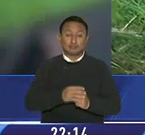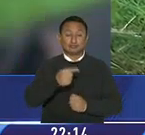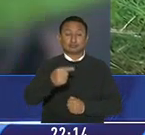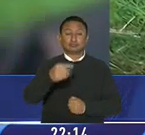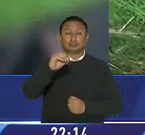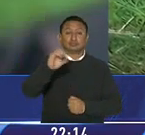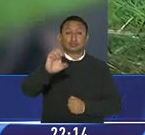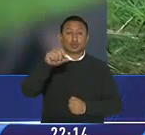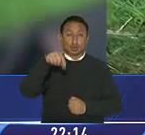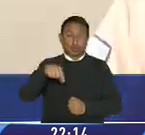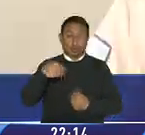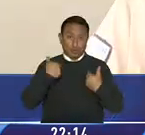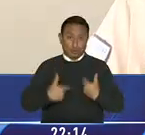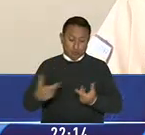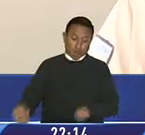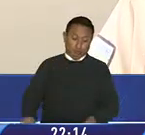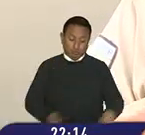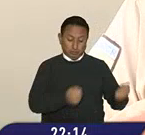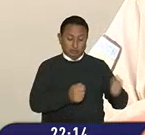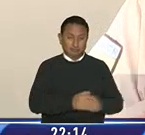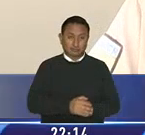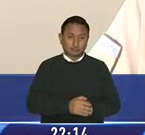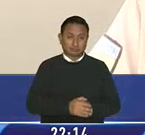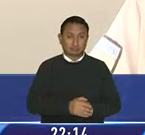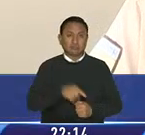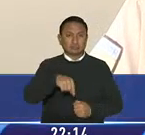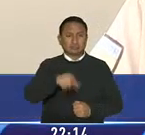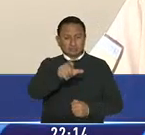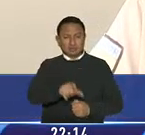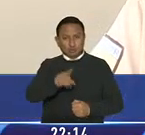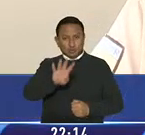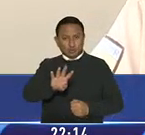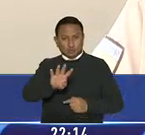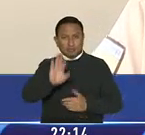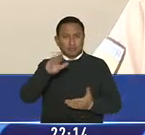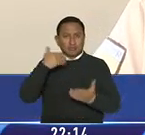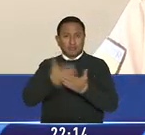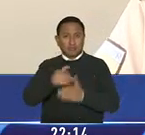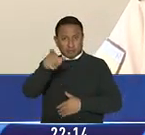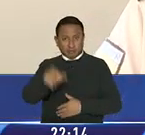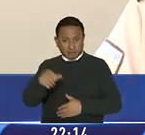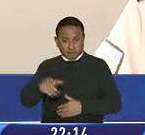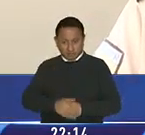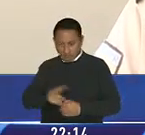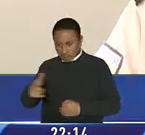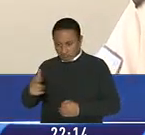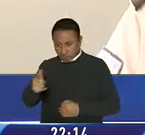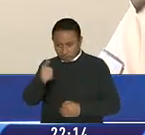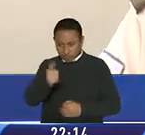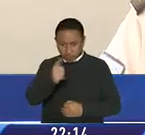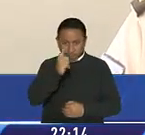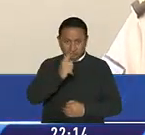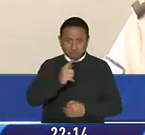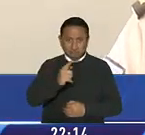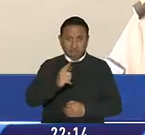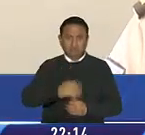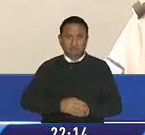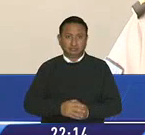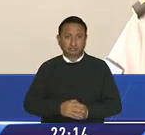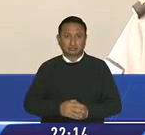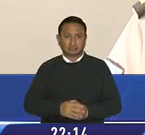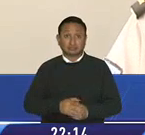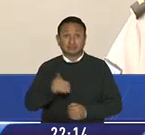operaciones especiales. Una muerte selectiva al lugar. Los que acudieron al lugar, las personas que están sin vida fueron